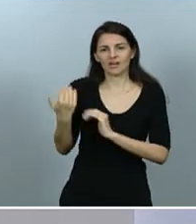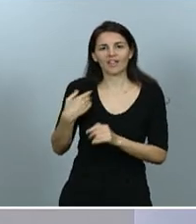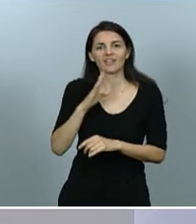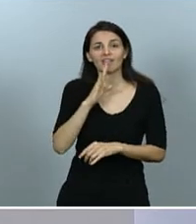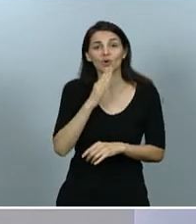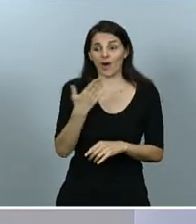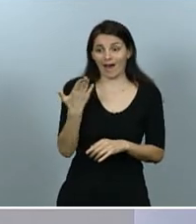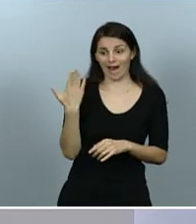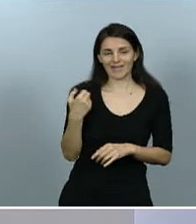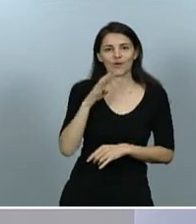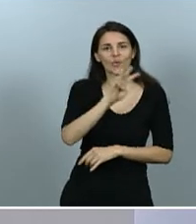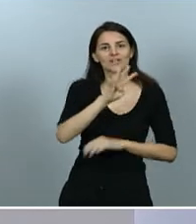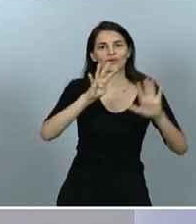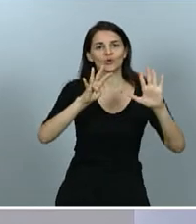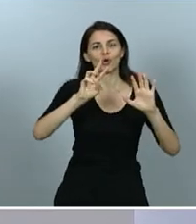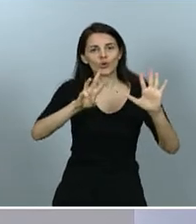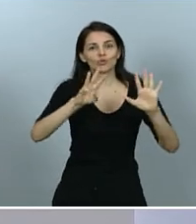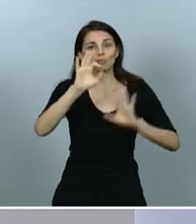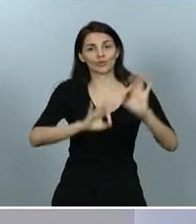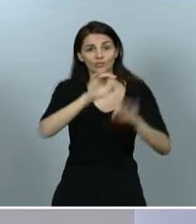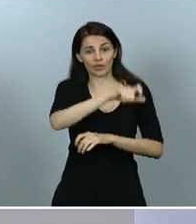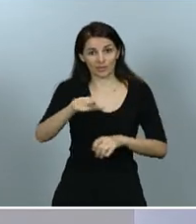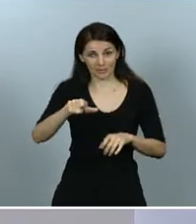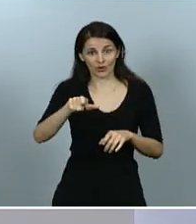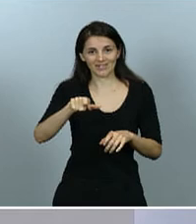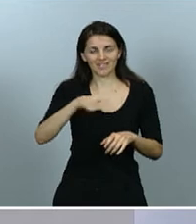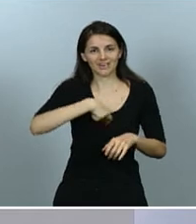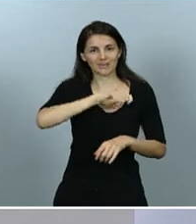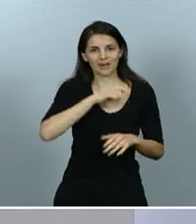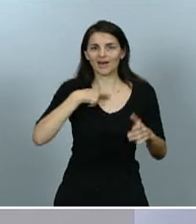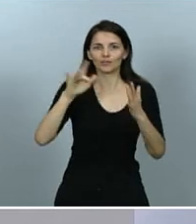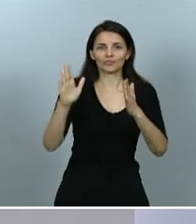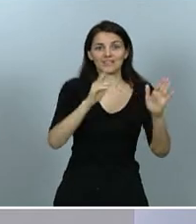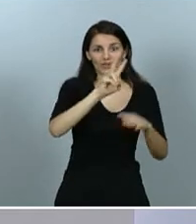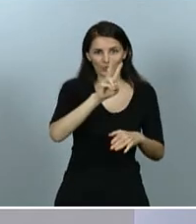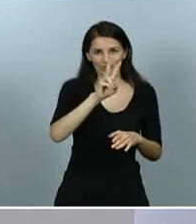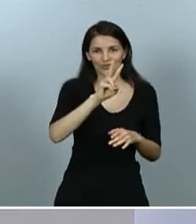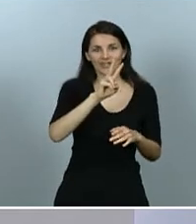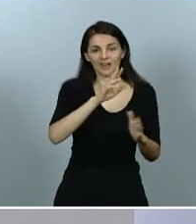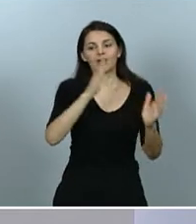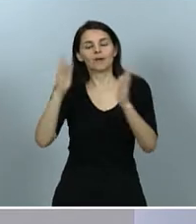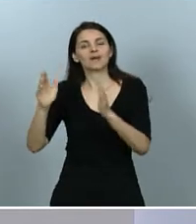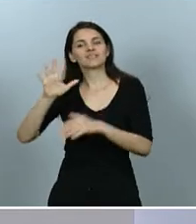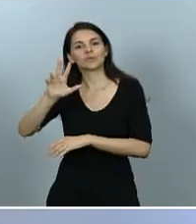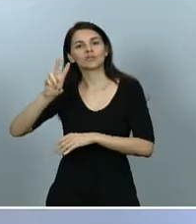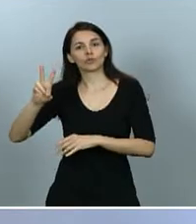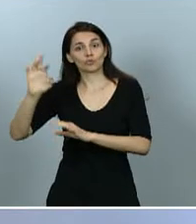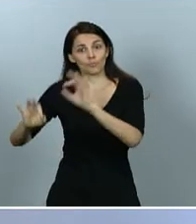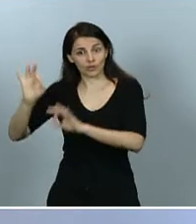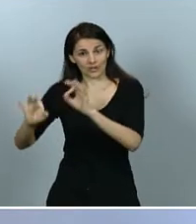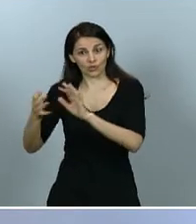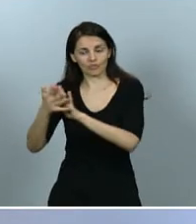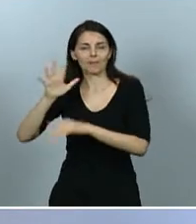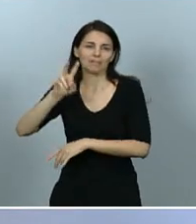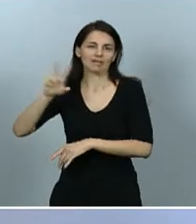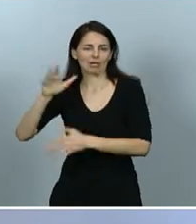nuestros ciudadanos están en fase 2, unos 23 millones de personas, y un 52% de la población, 25 millones de personas aproximadamente,